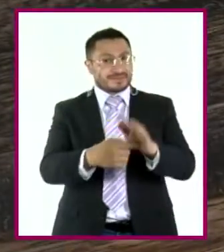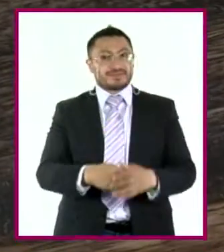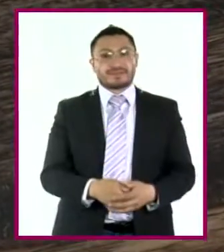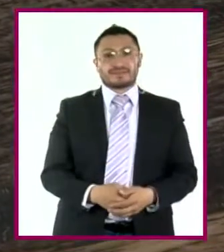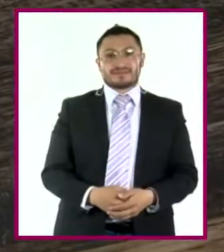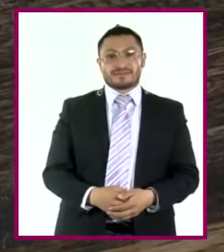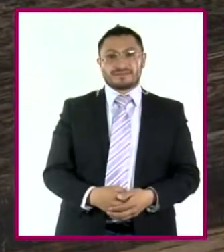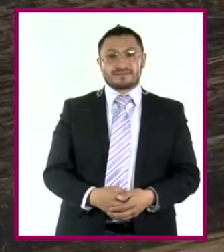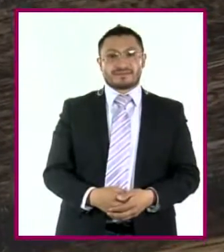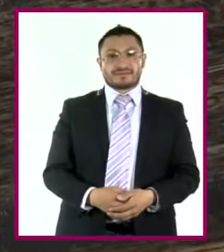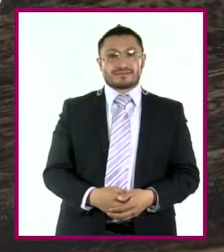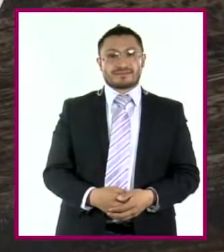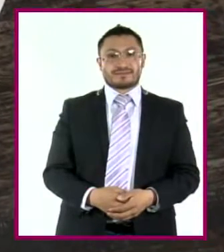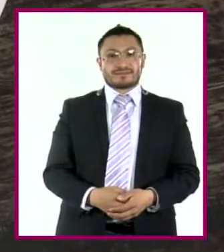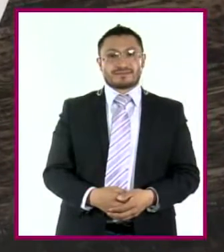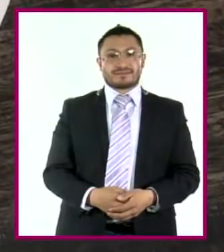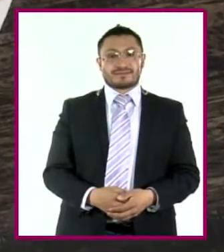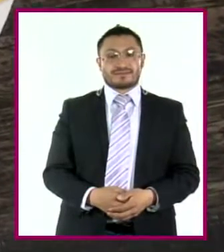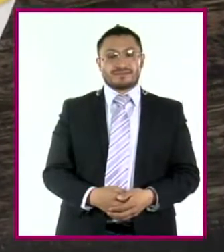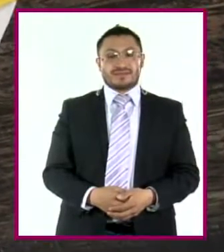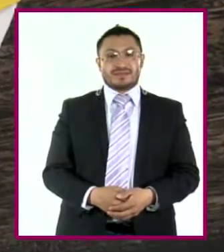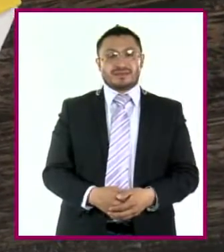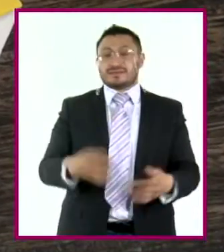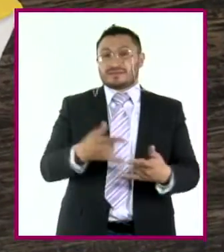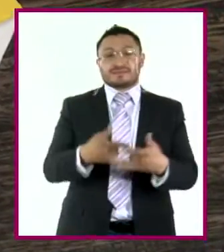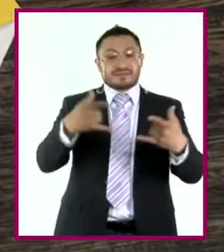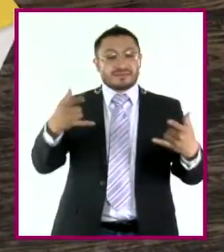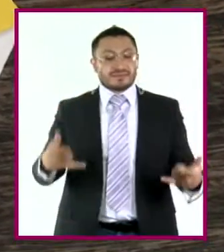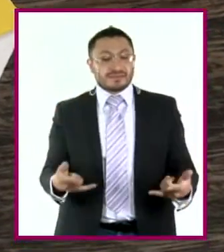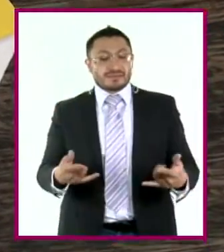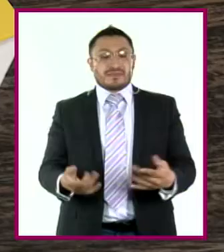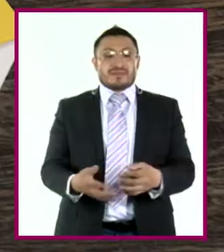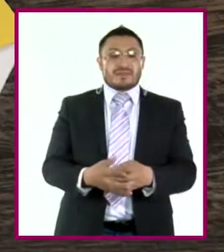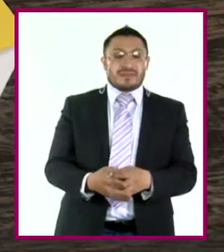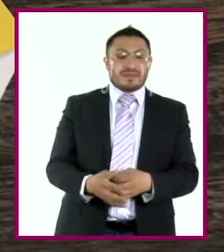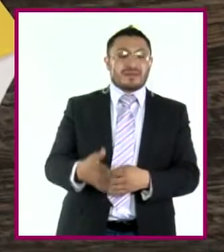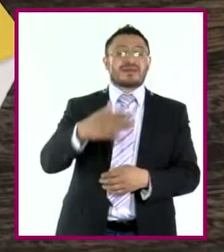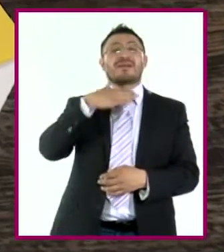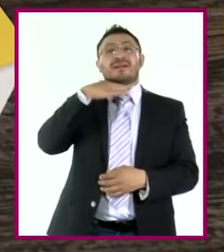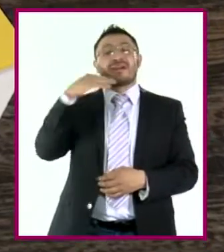Esta historia ocurrió en Brunswick, Alemania en 1786.